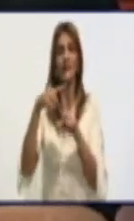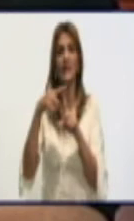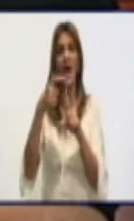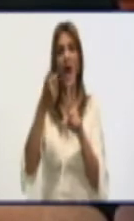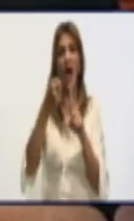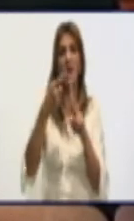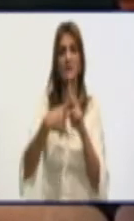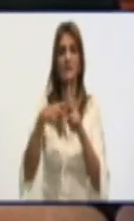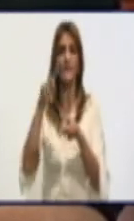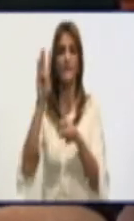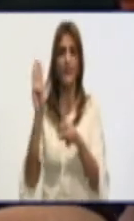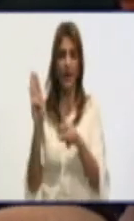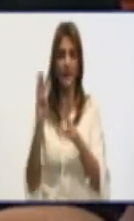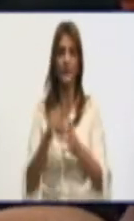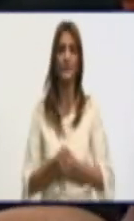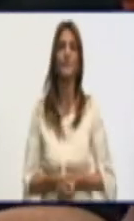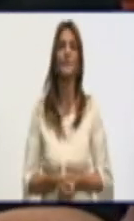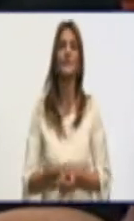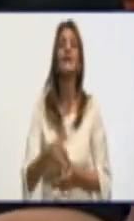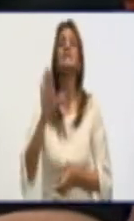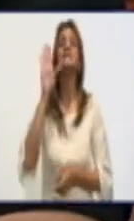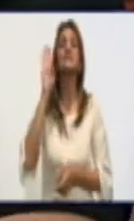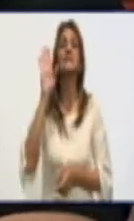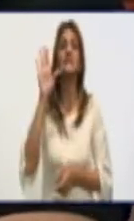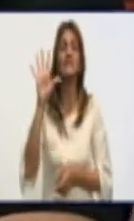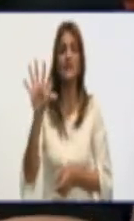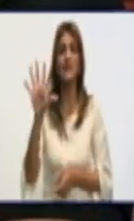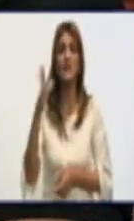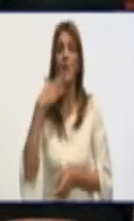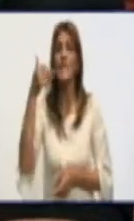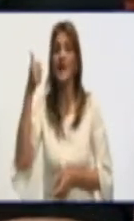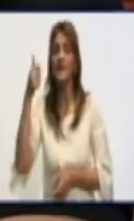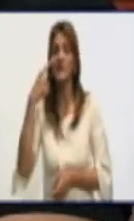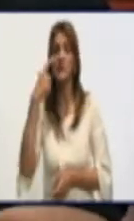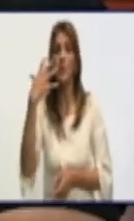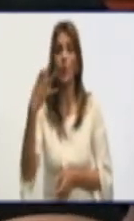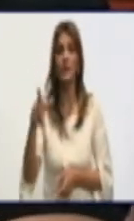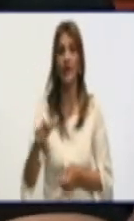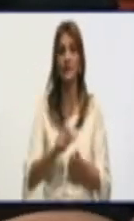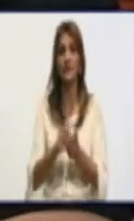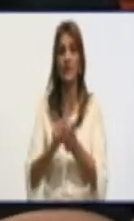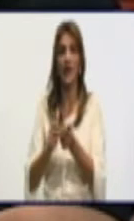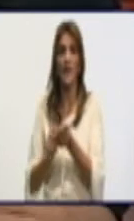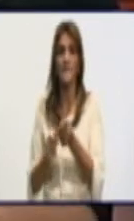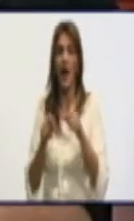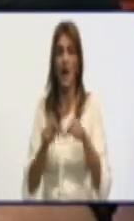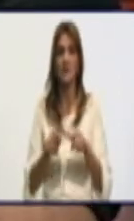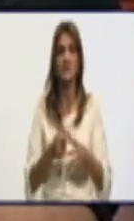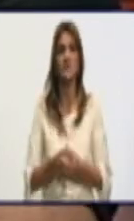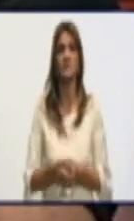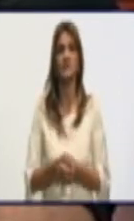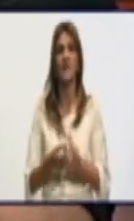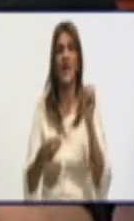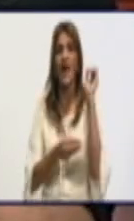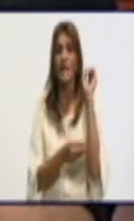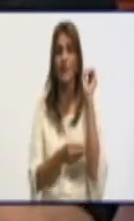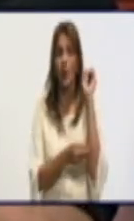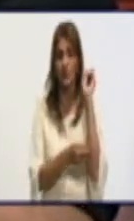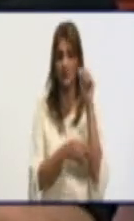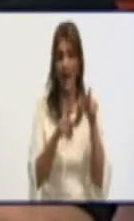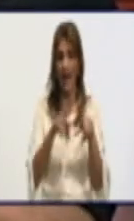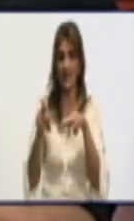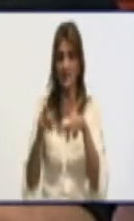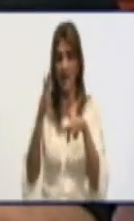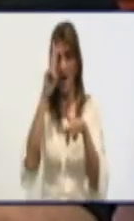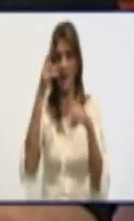incluso, cinco beneficios importantes que tiene esta harina de maíz, sobre todo, en la fortaleza del sistema óseo del